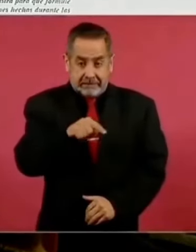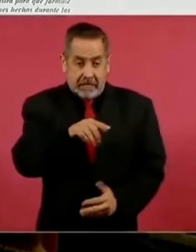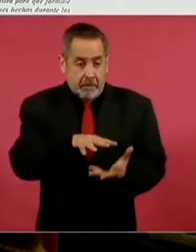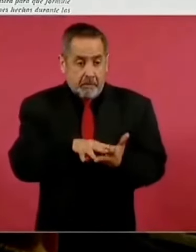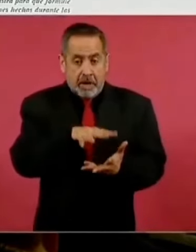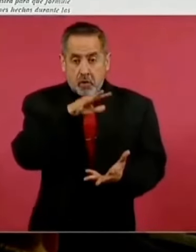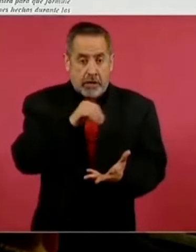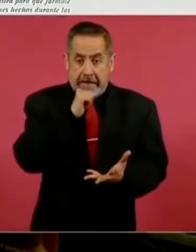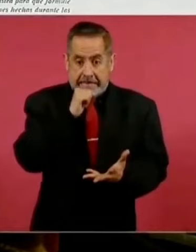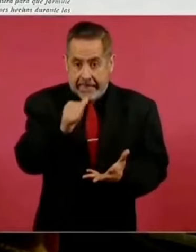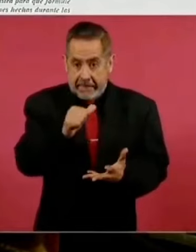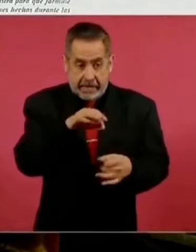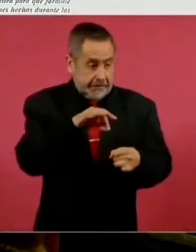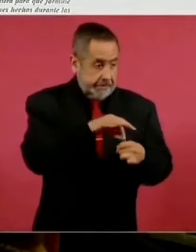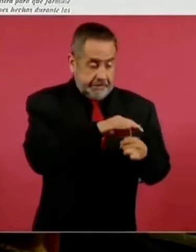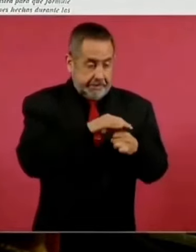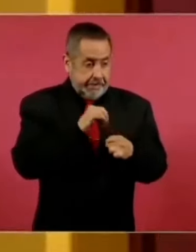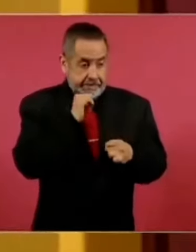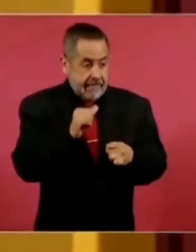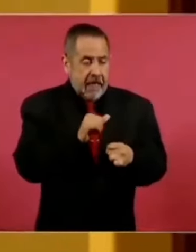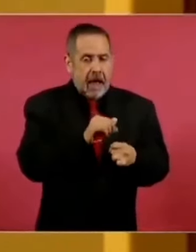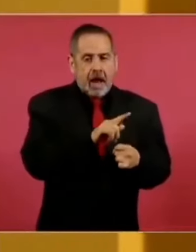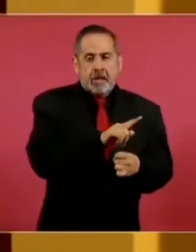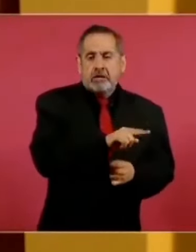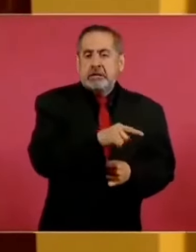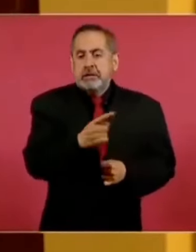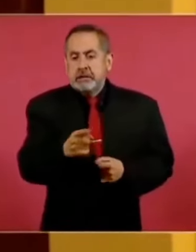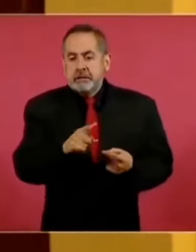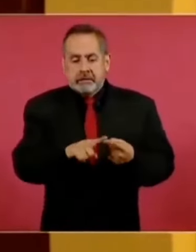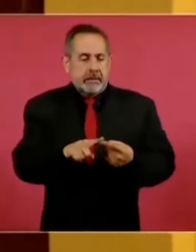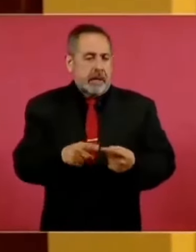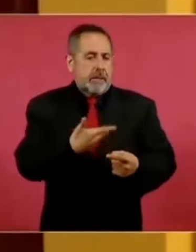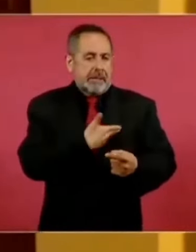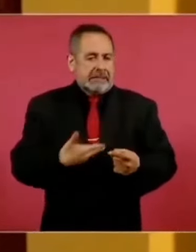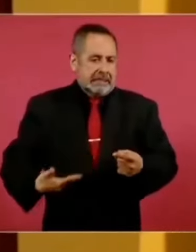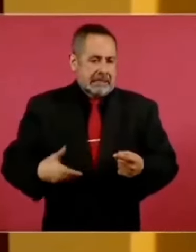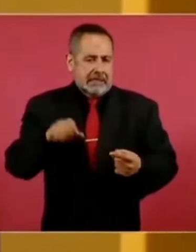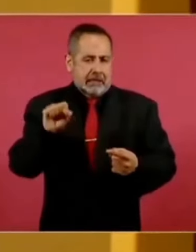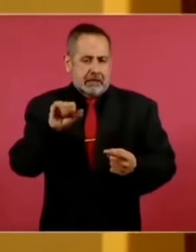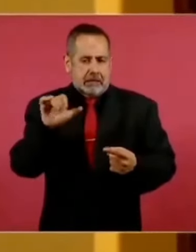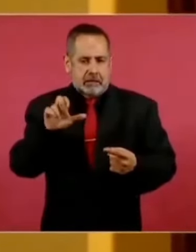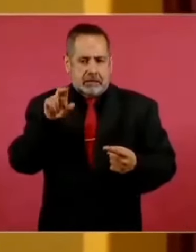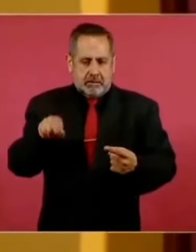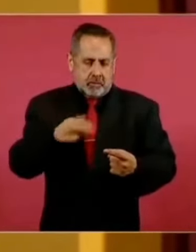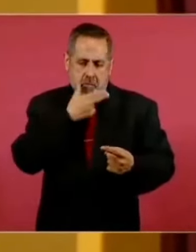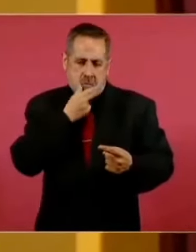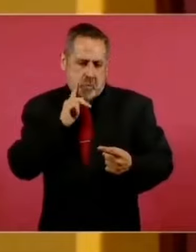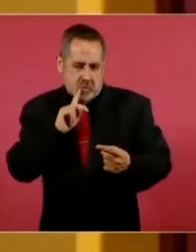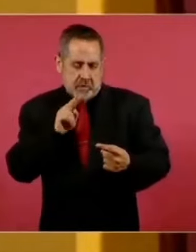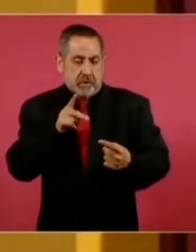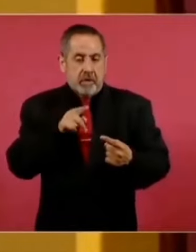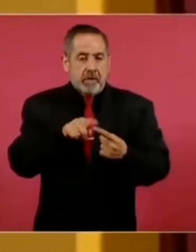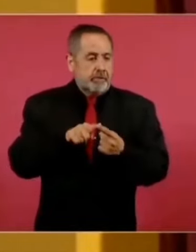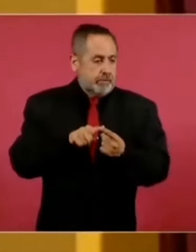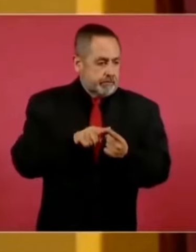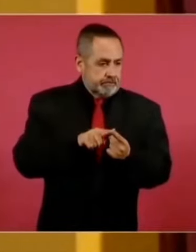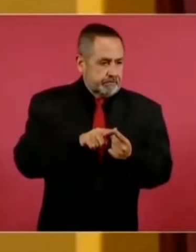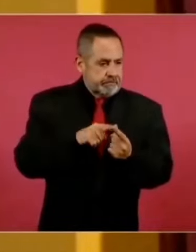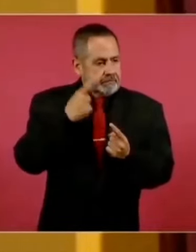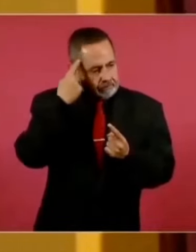votarse el asunto, el presidente o la presidenta de la Suprema Corte de Justicia de la Nación nombrará